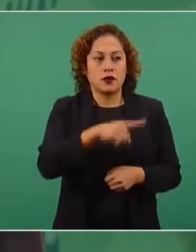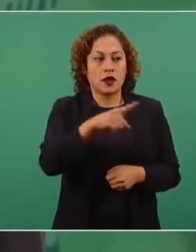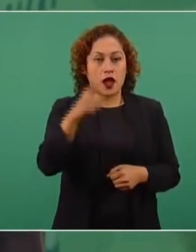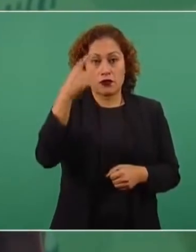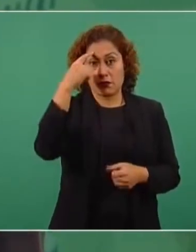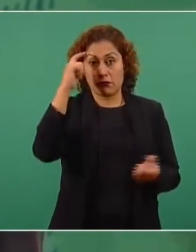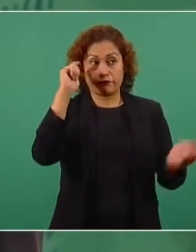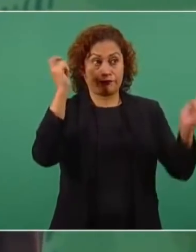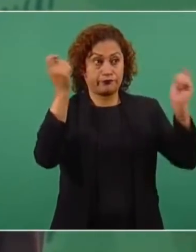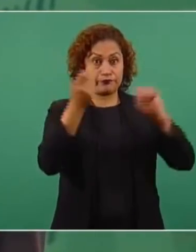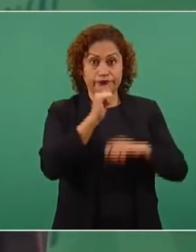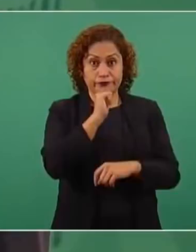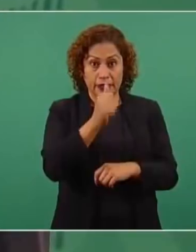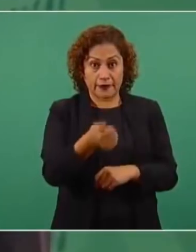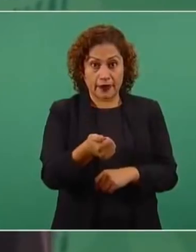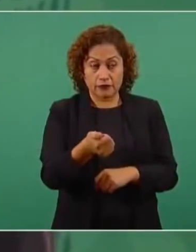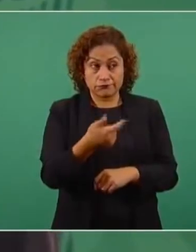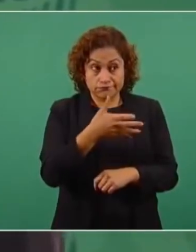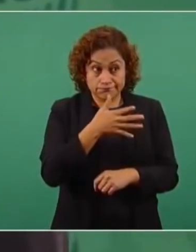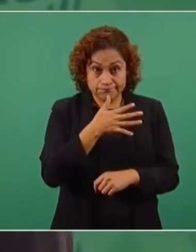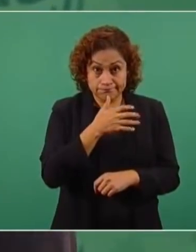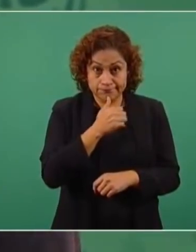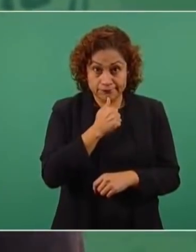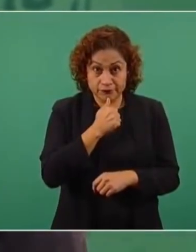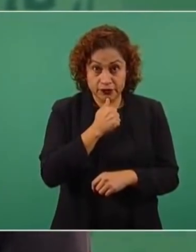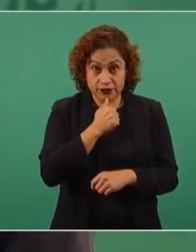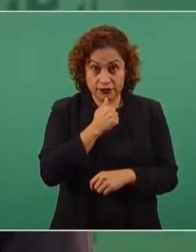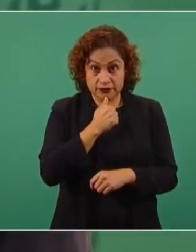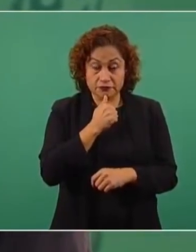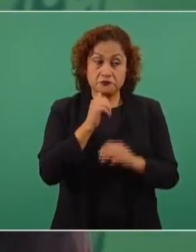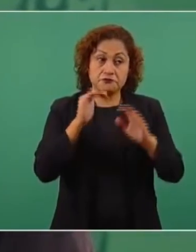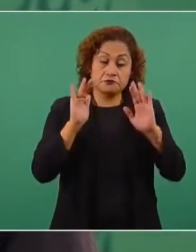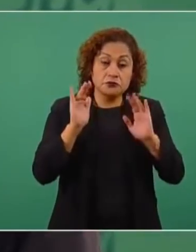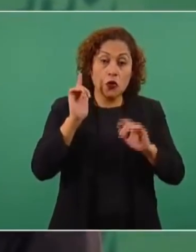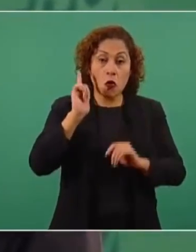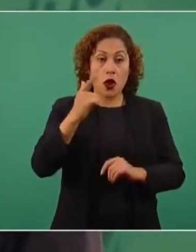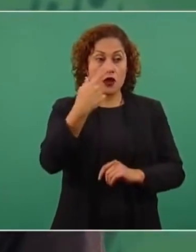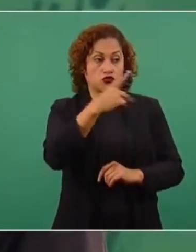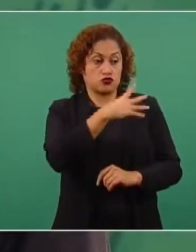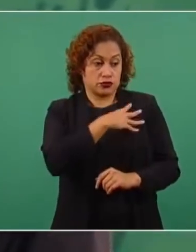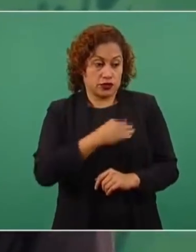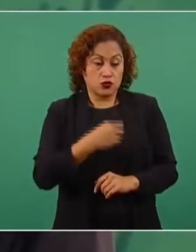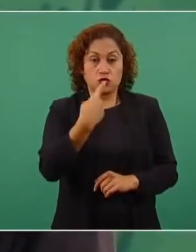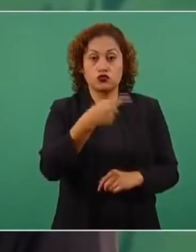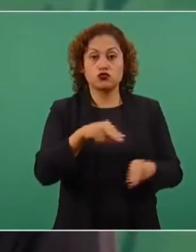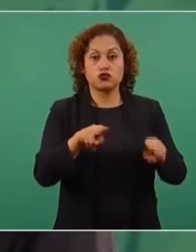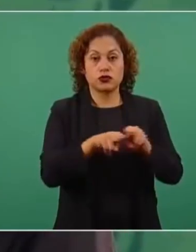que sus hijos sí o sus nietos,